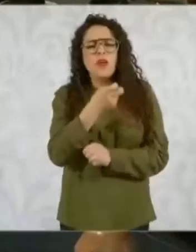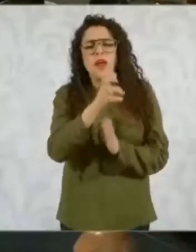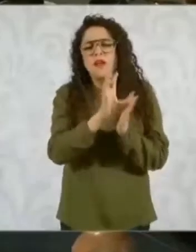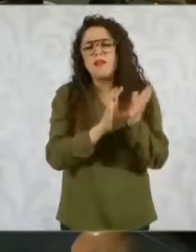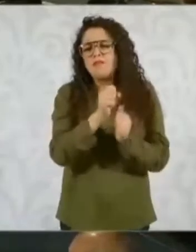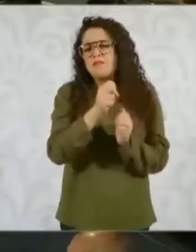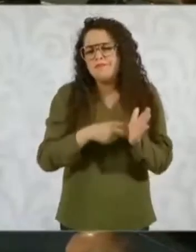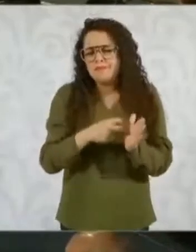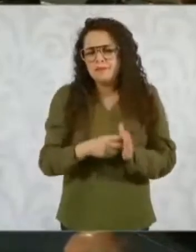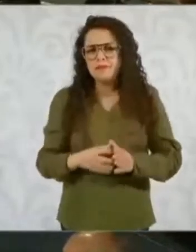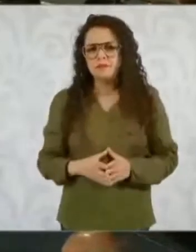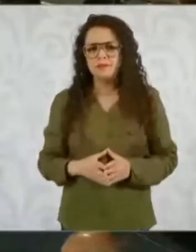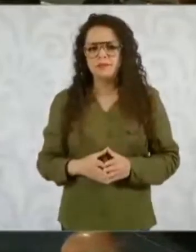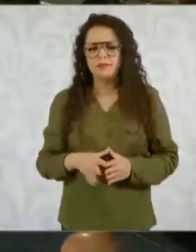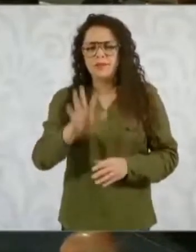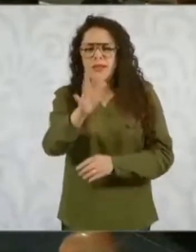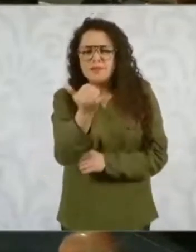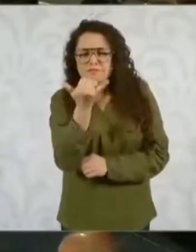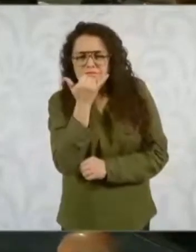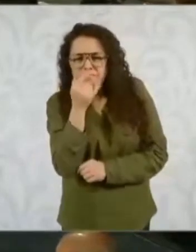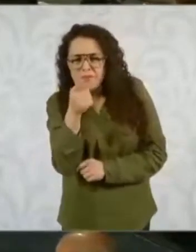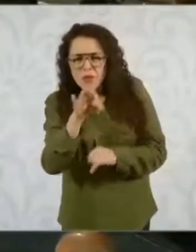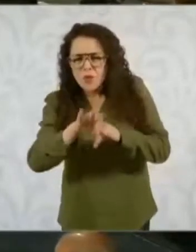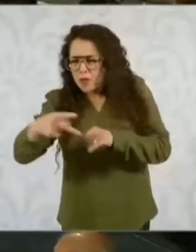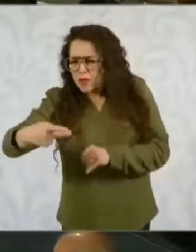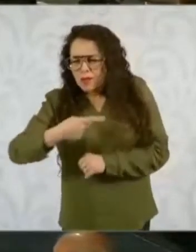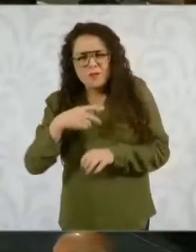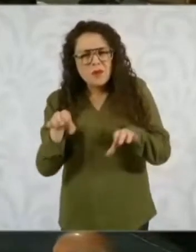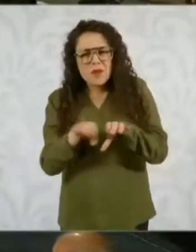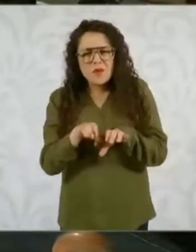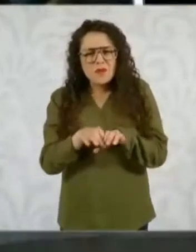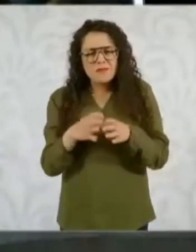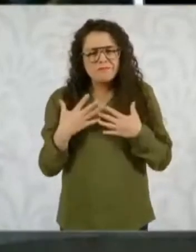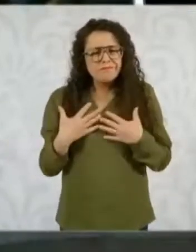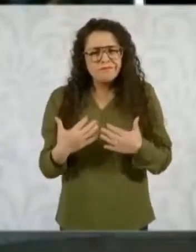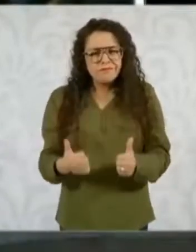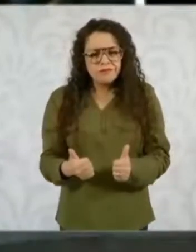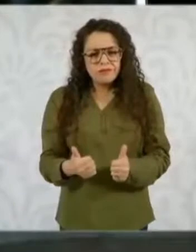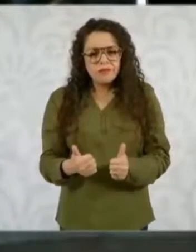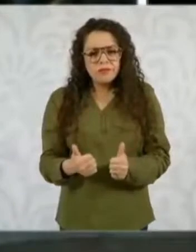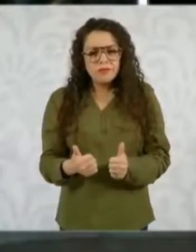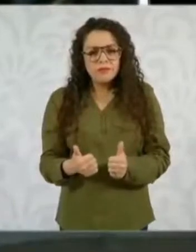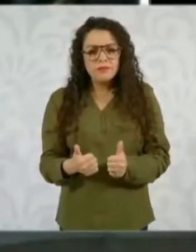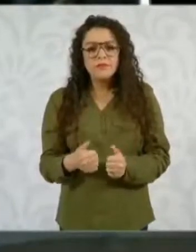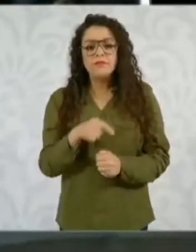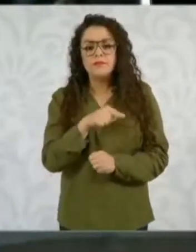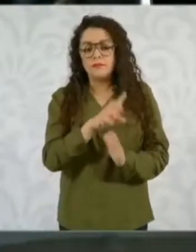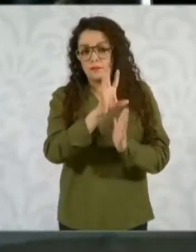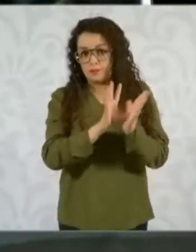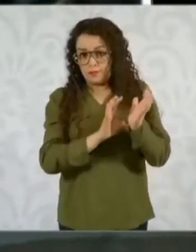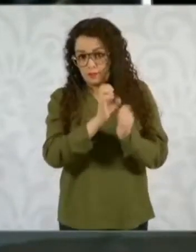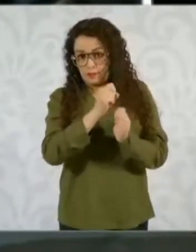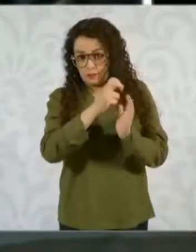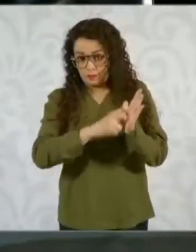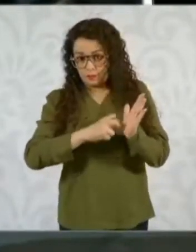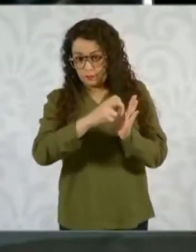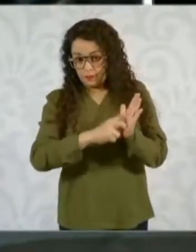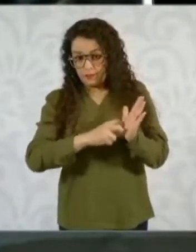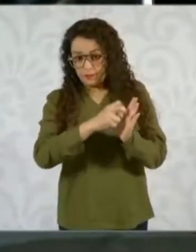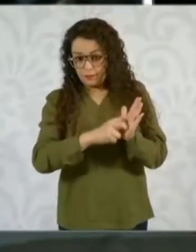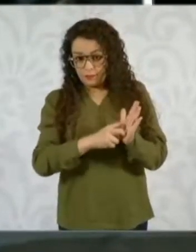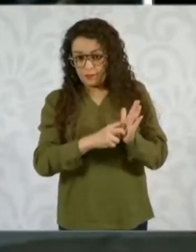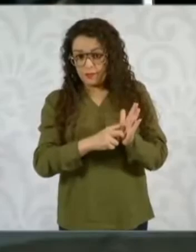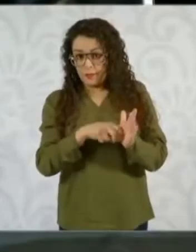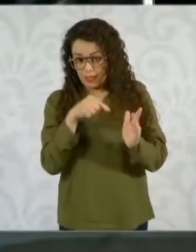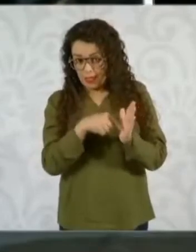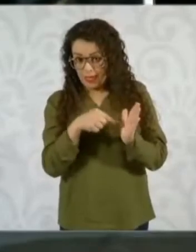¿La última cómo? Ah, sí. La última, la reforma, cómo ayuda a que las